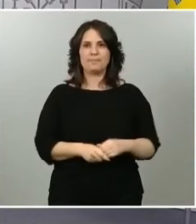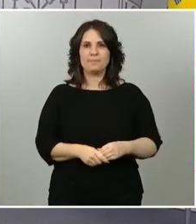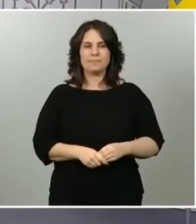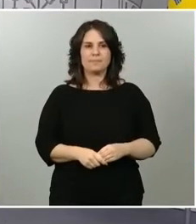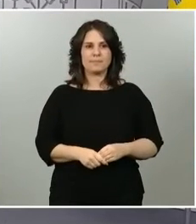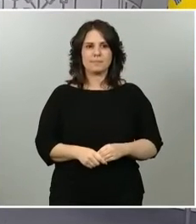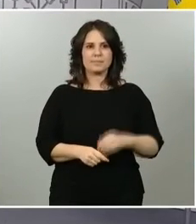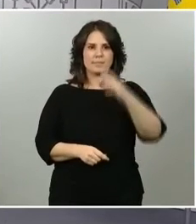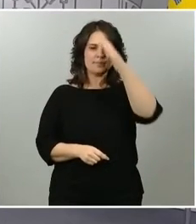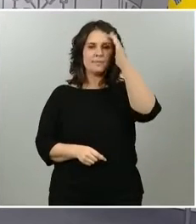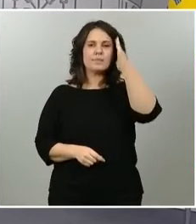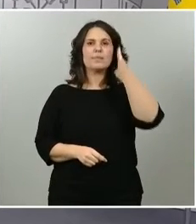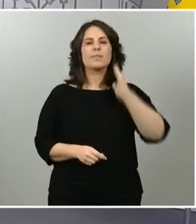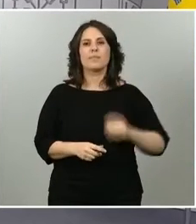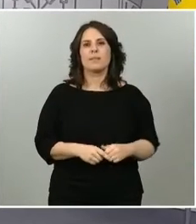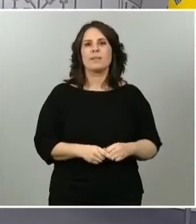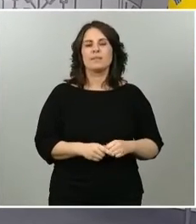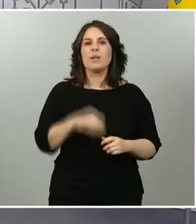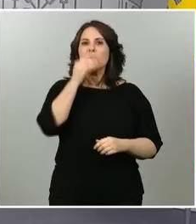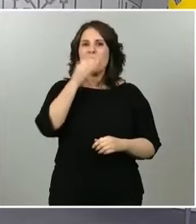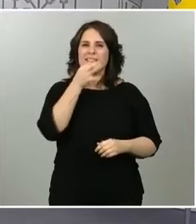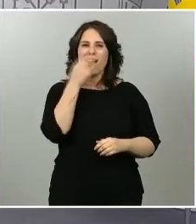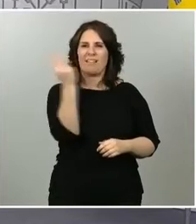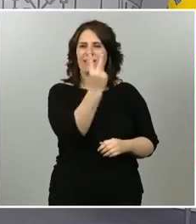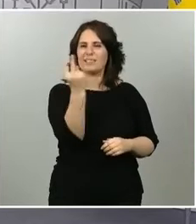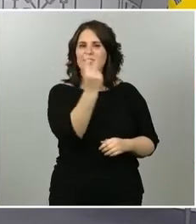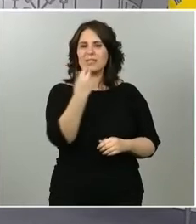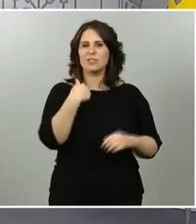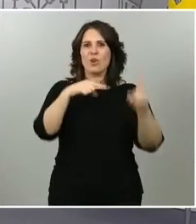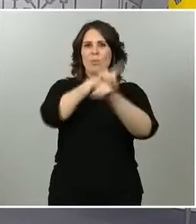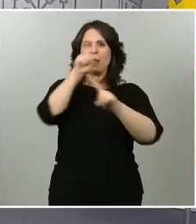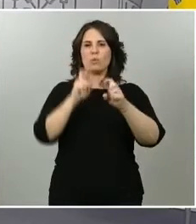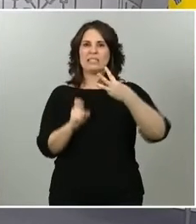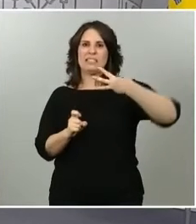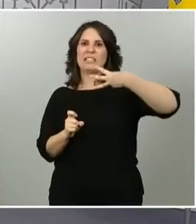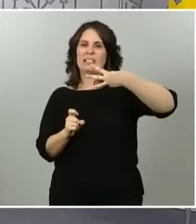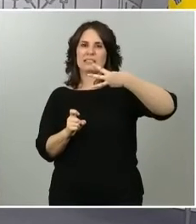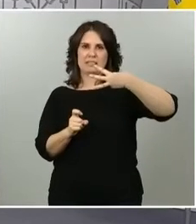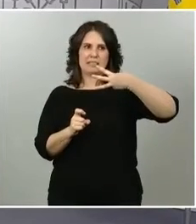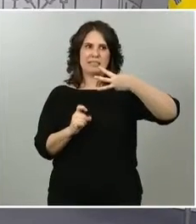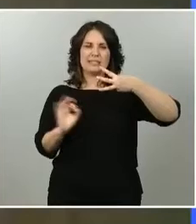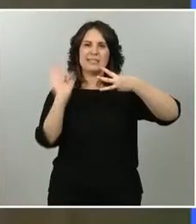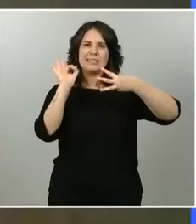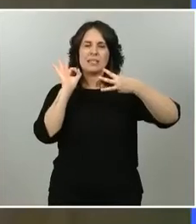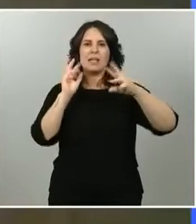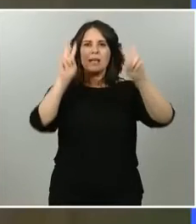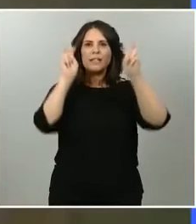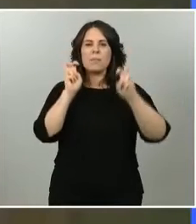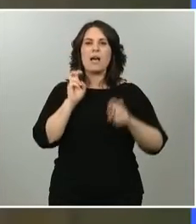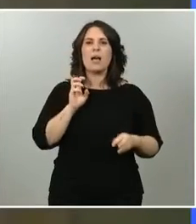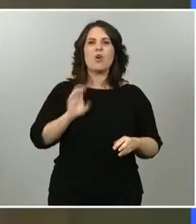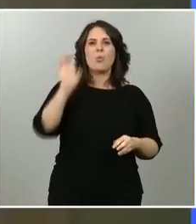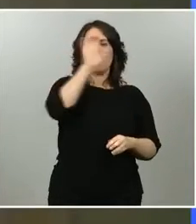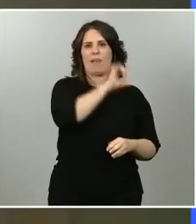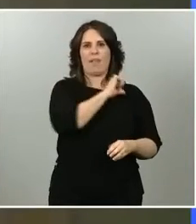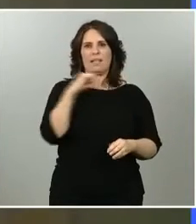Hola ministros, muy buenas tardes. Bueno, yo voy con tres preguntas específicas para las comunidades o para los territorios que hemos pasado, que sí